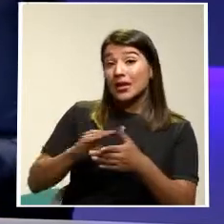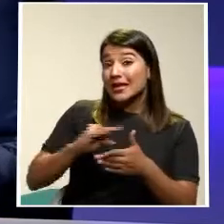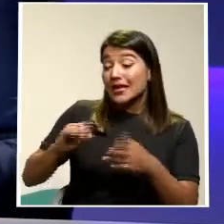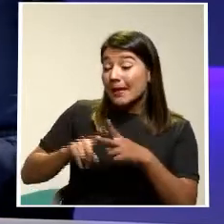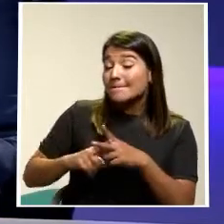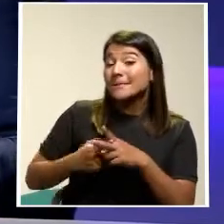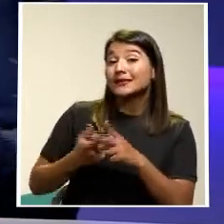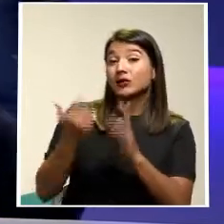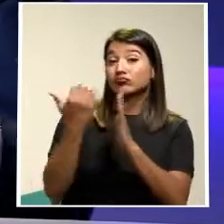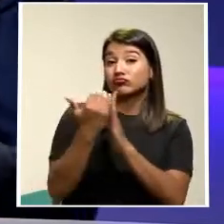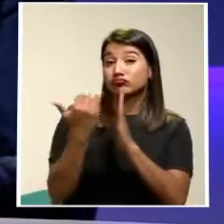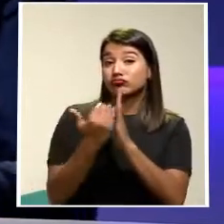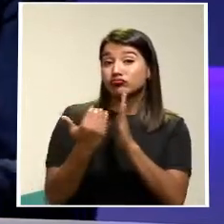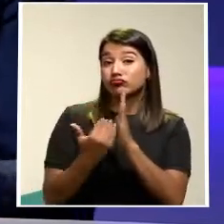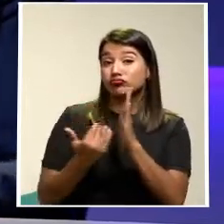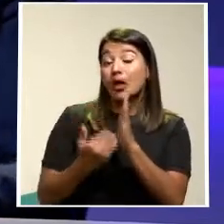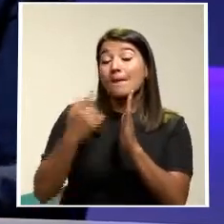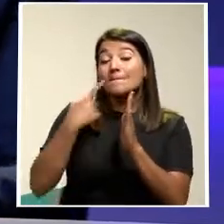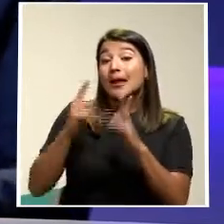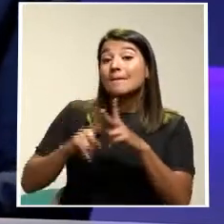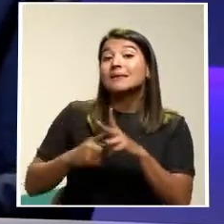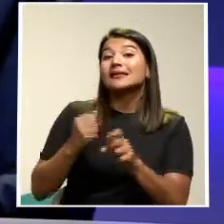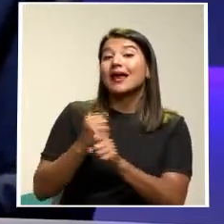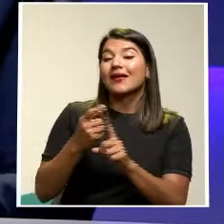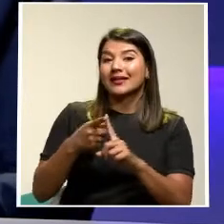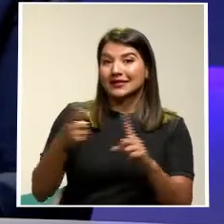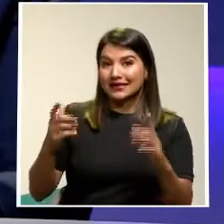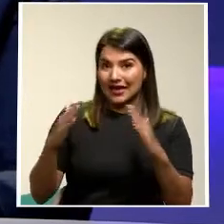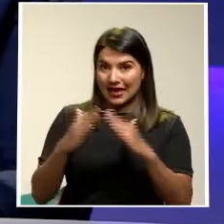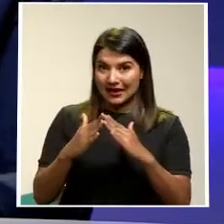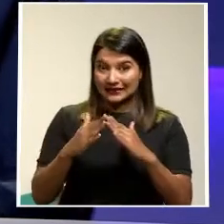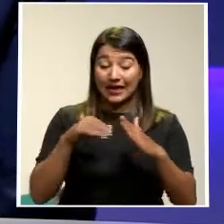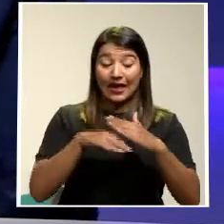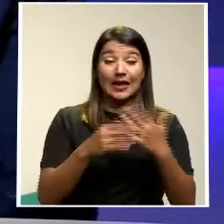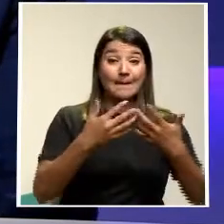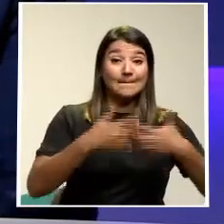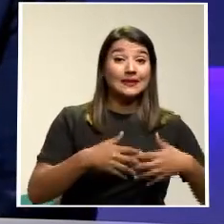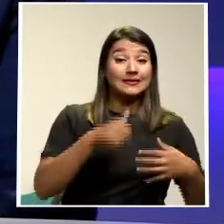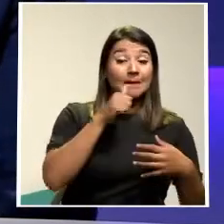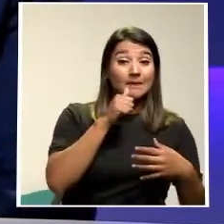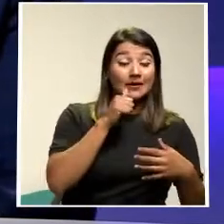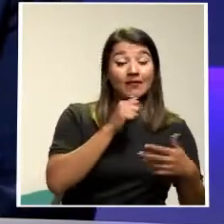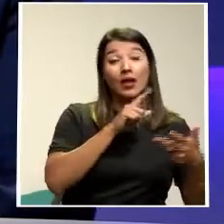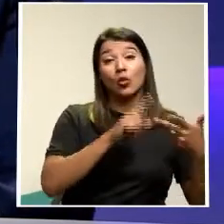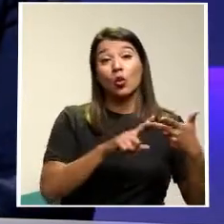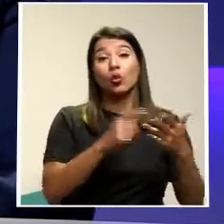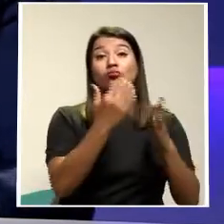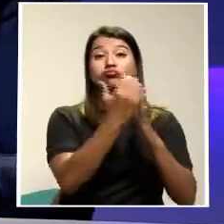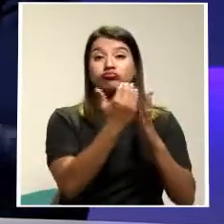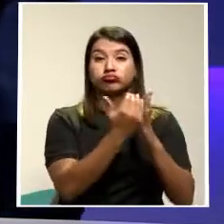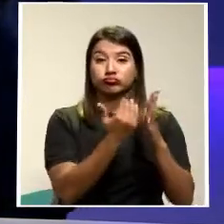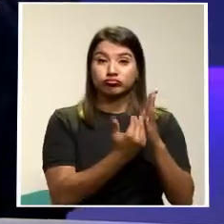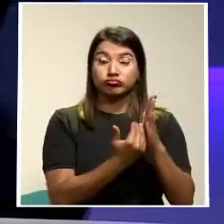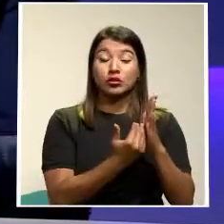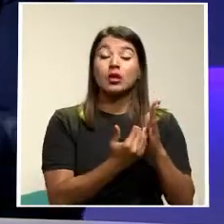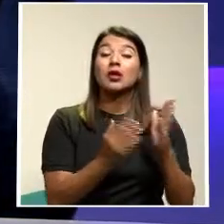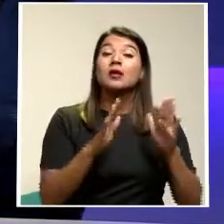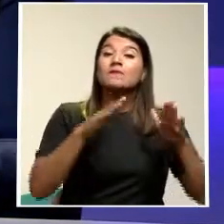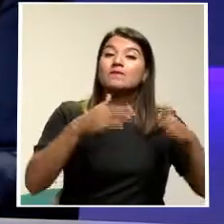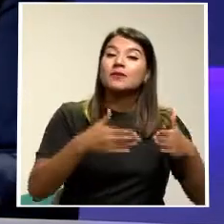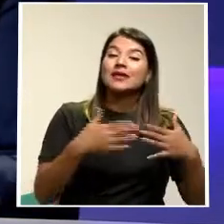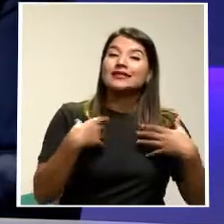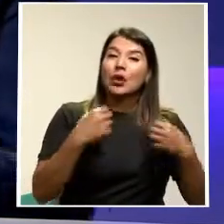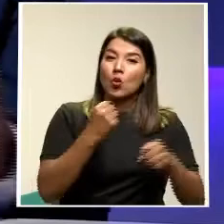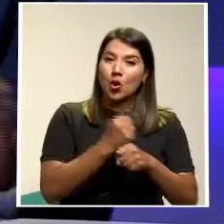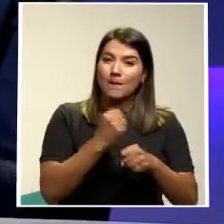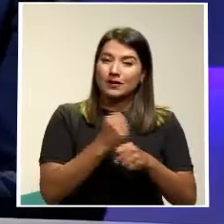implementar El teletrabajo En el sector privado Guías Para implementar El teletrabajo Con énfasis En salud ocupacional Cómo hacer Esos